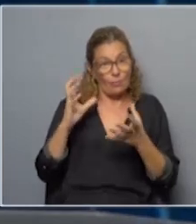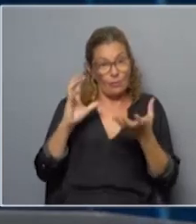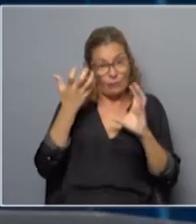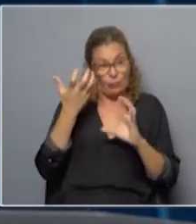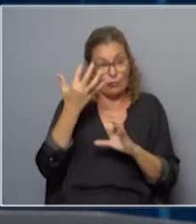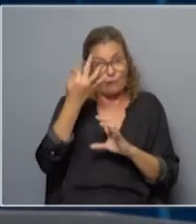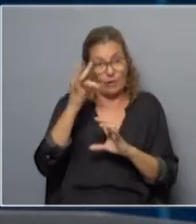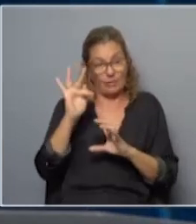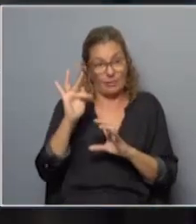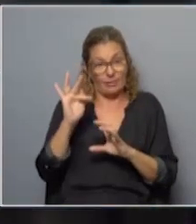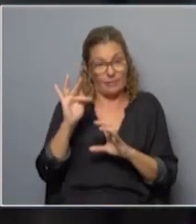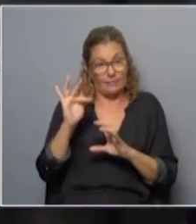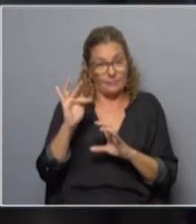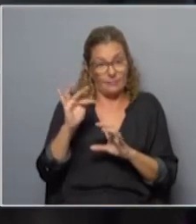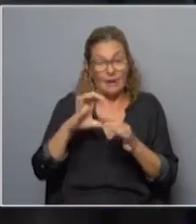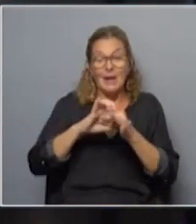francesa.